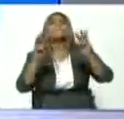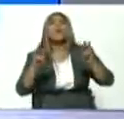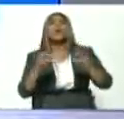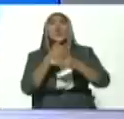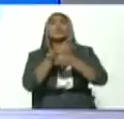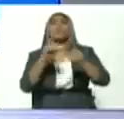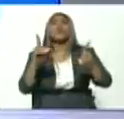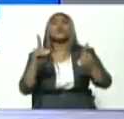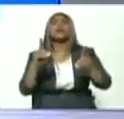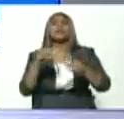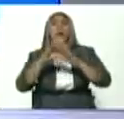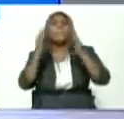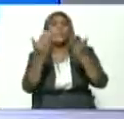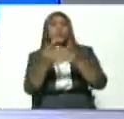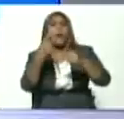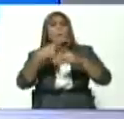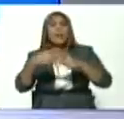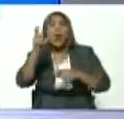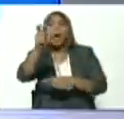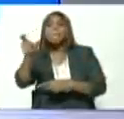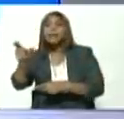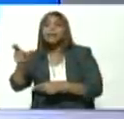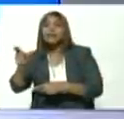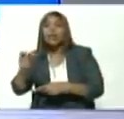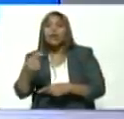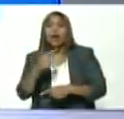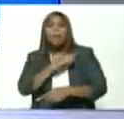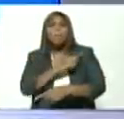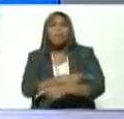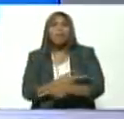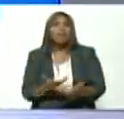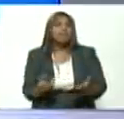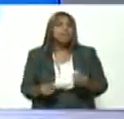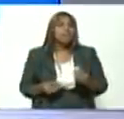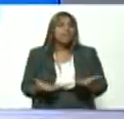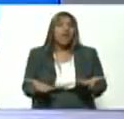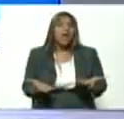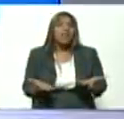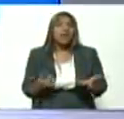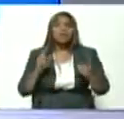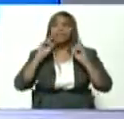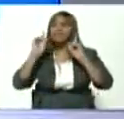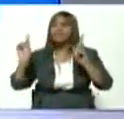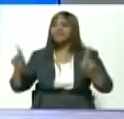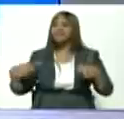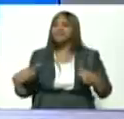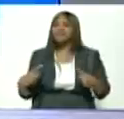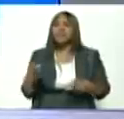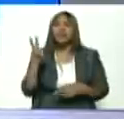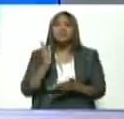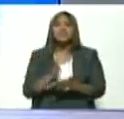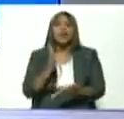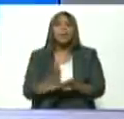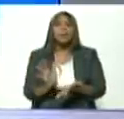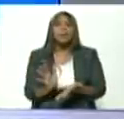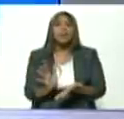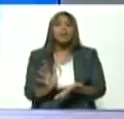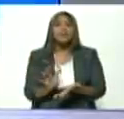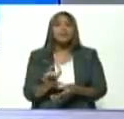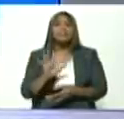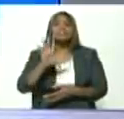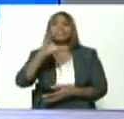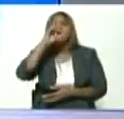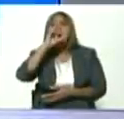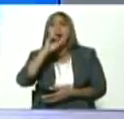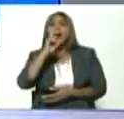el mundo pero el ciudadano de a pie no tiene ningún poder no lo toman en cuenta para nada nunca solo cada 5